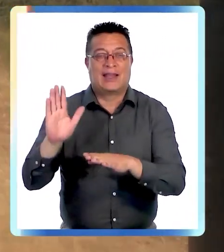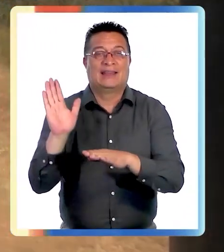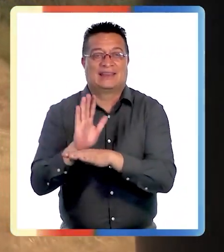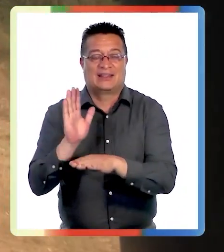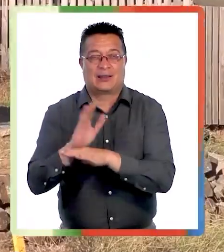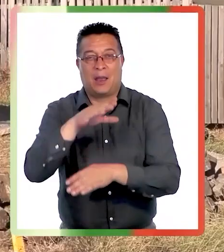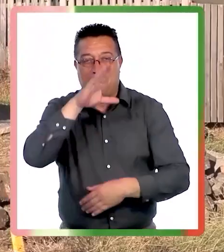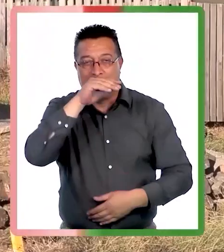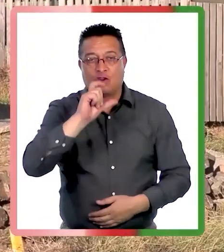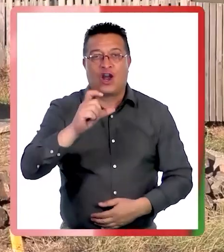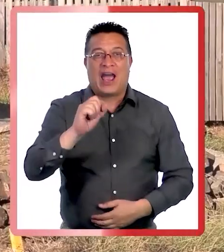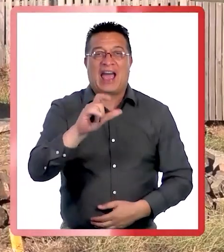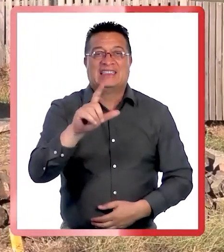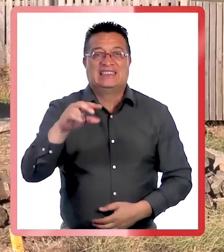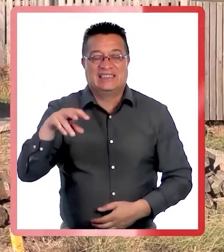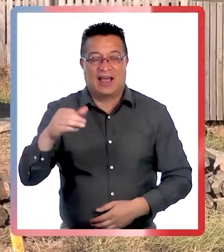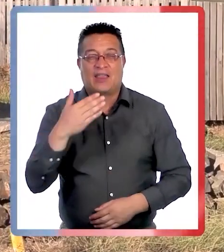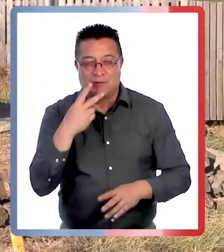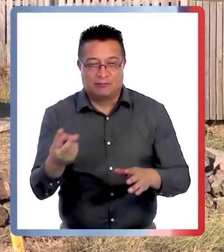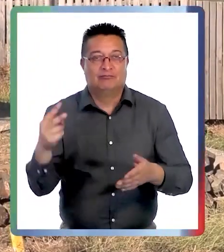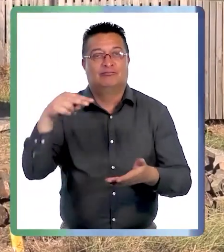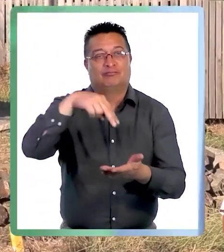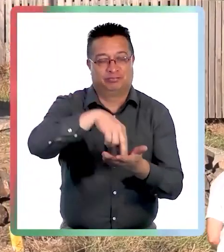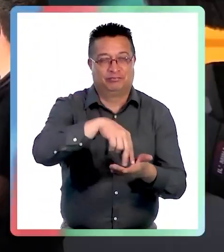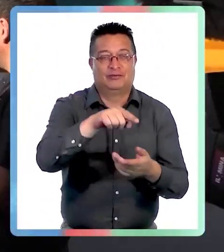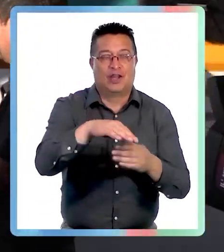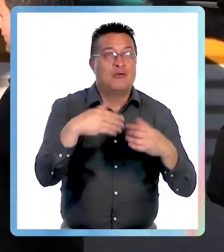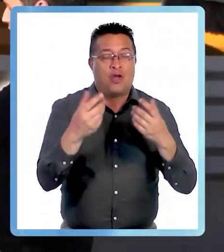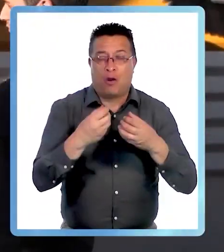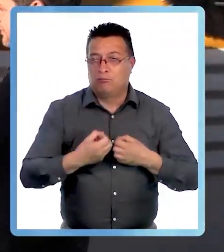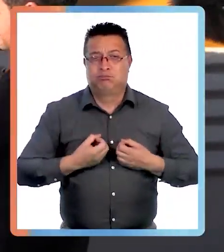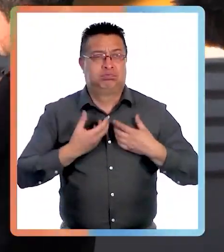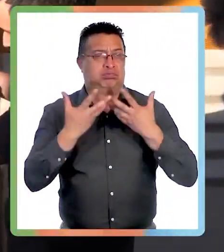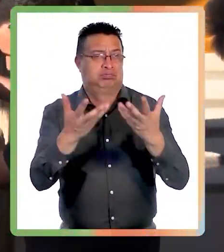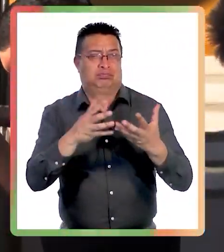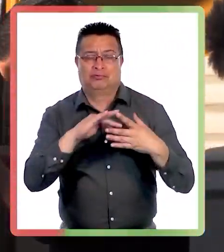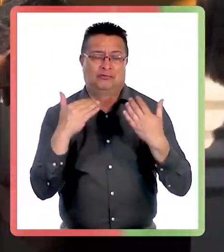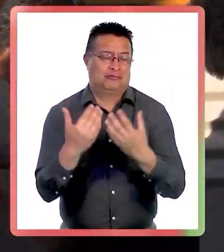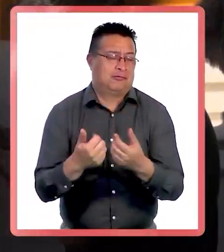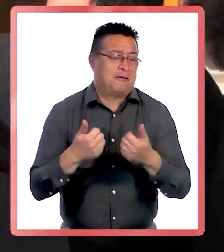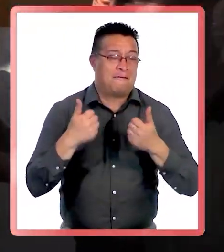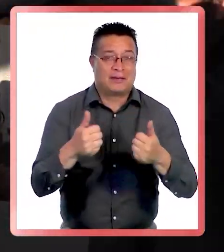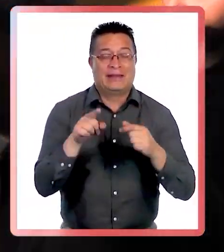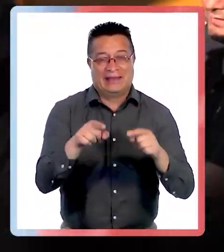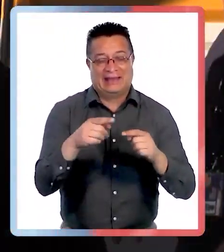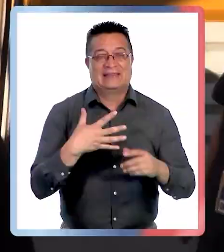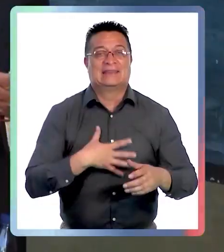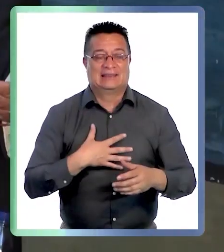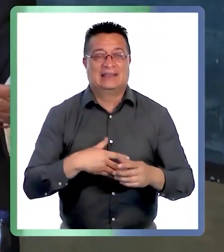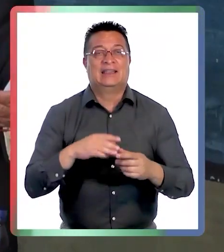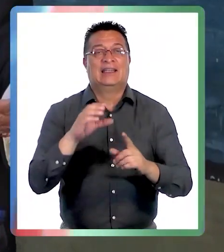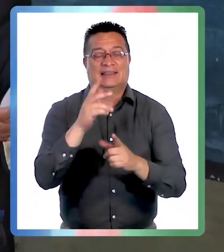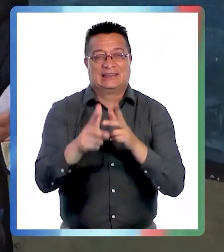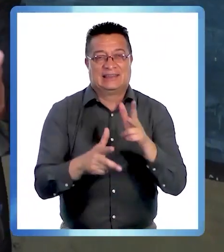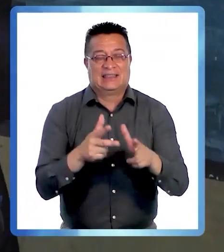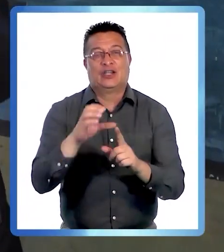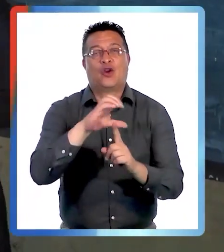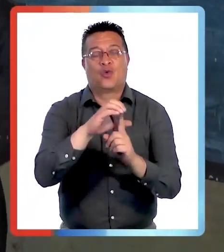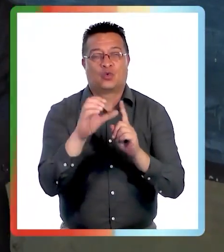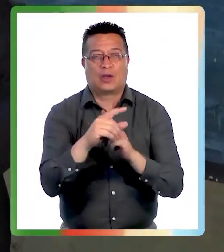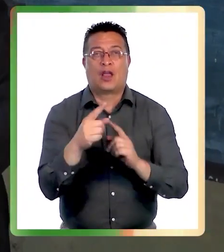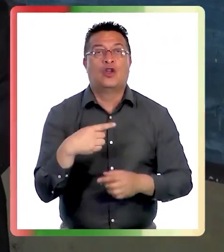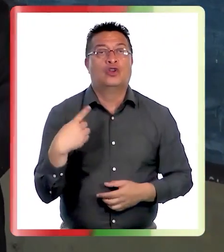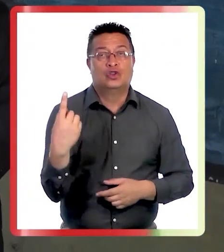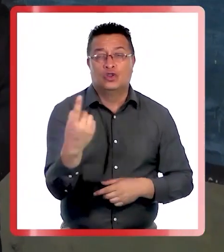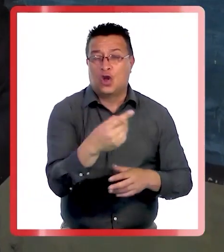La Pato Gallina arriba después fue todo muy espontáneo y yo creo que eso es lo que buscan los trenes culturales que no todo